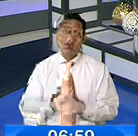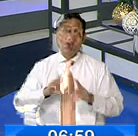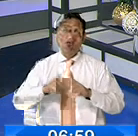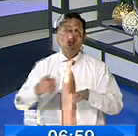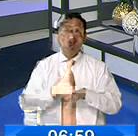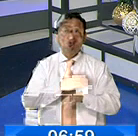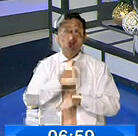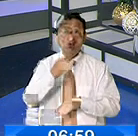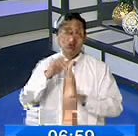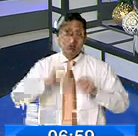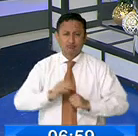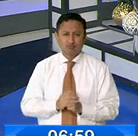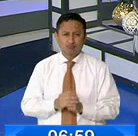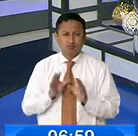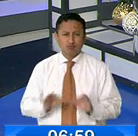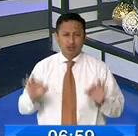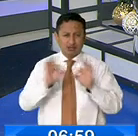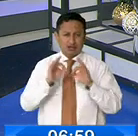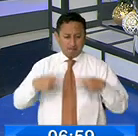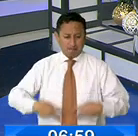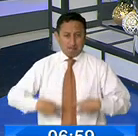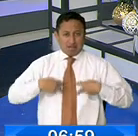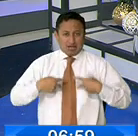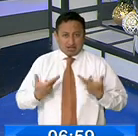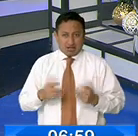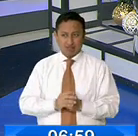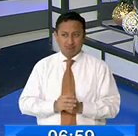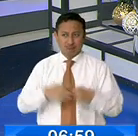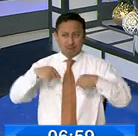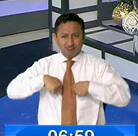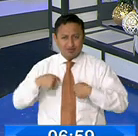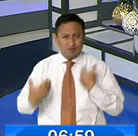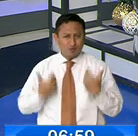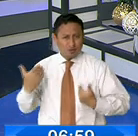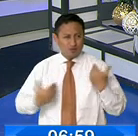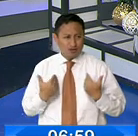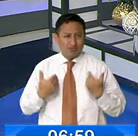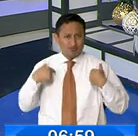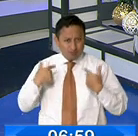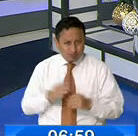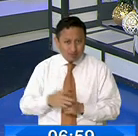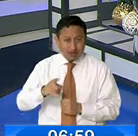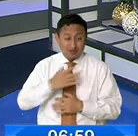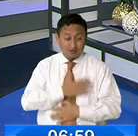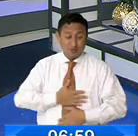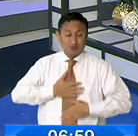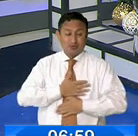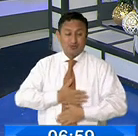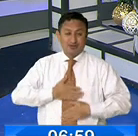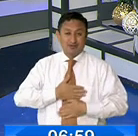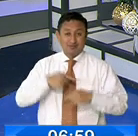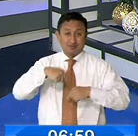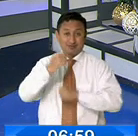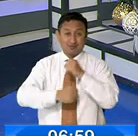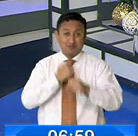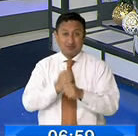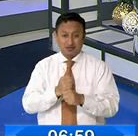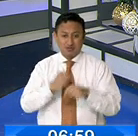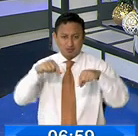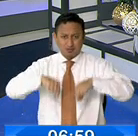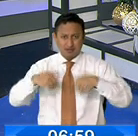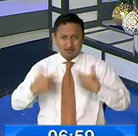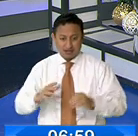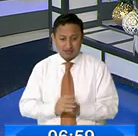tú decías, la vida es lo más importante, así que a buscar los momentos felices para poder disfrutar de estas últimas horas del año y sobre todo así poder